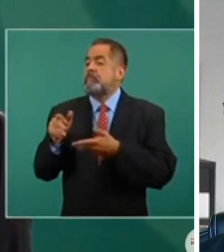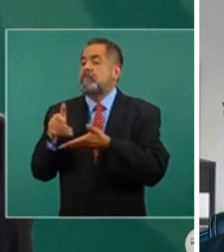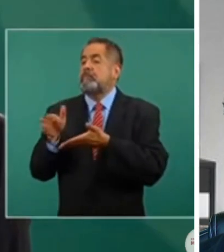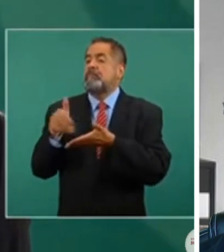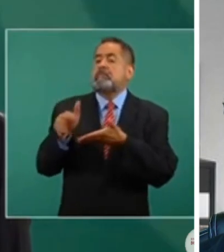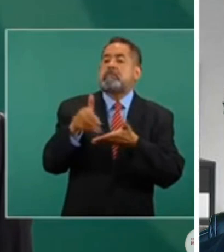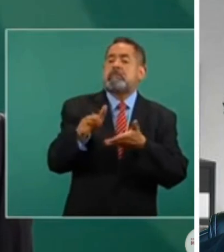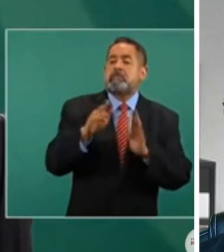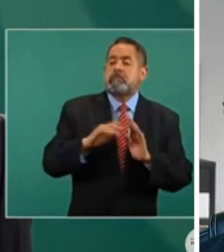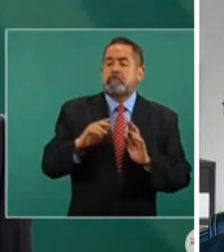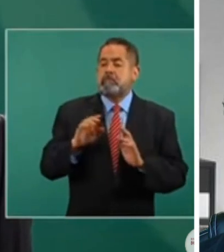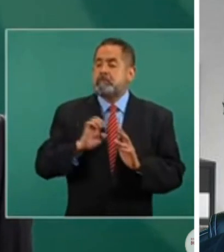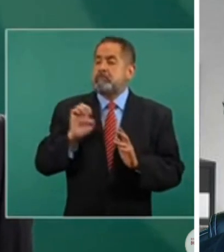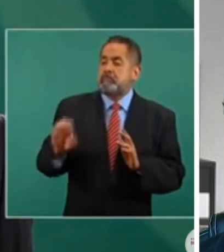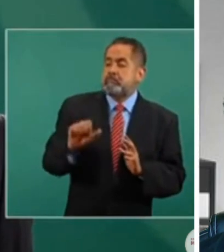racista.